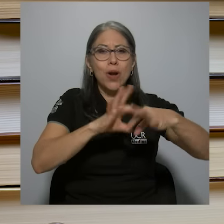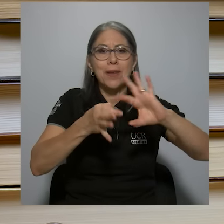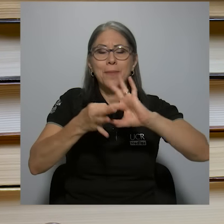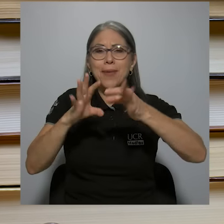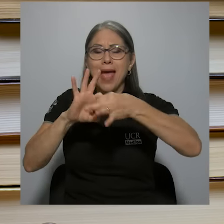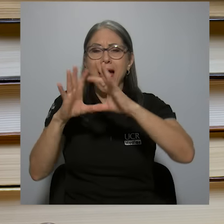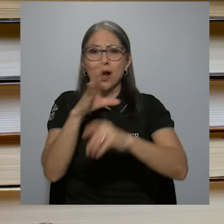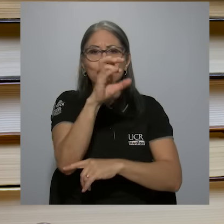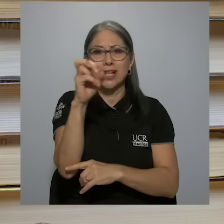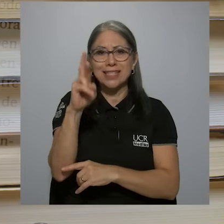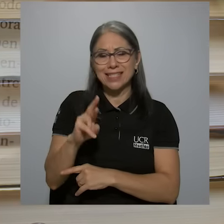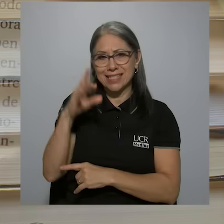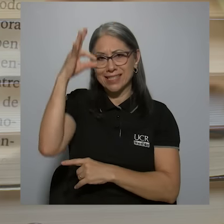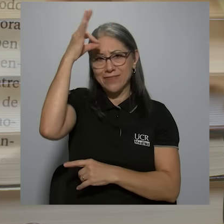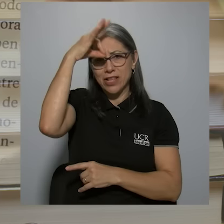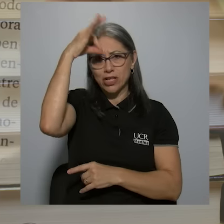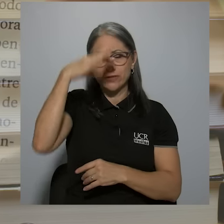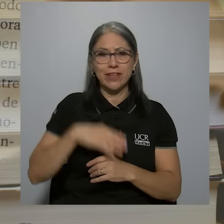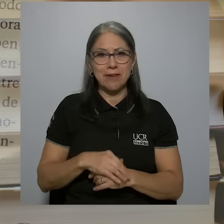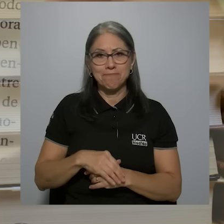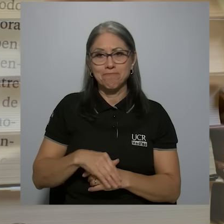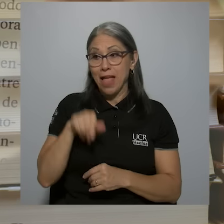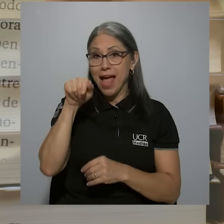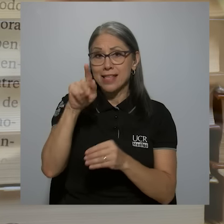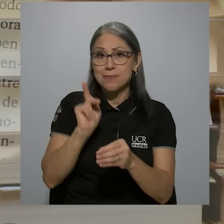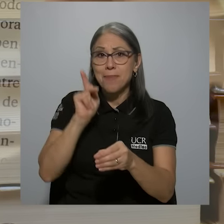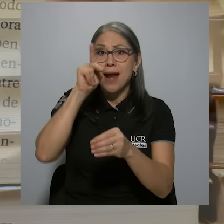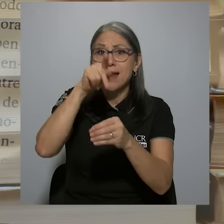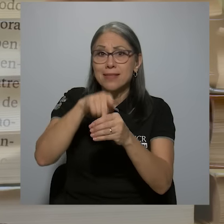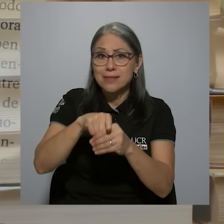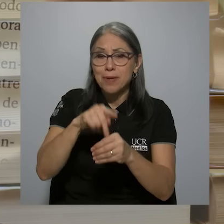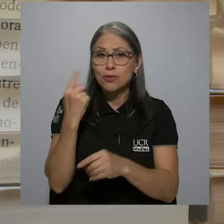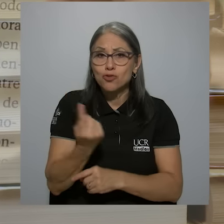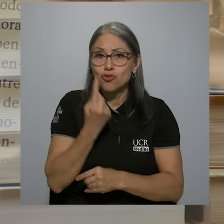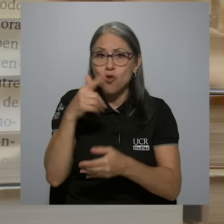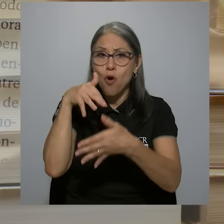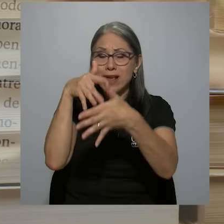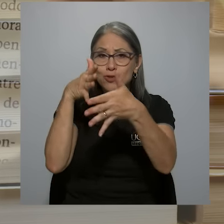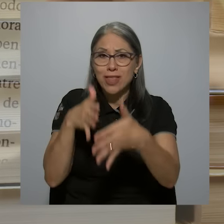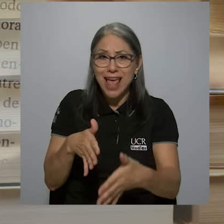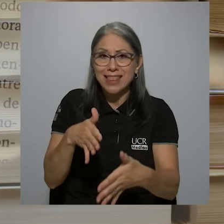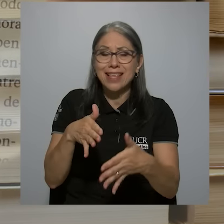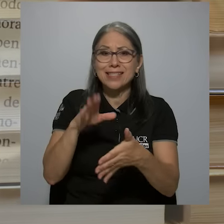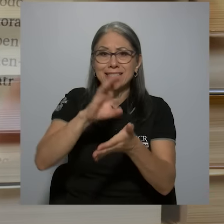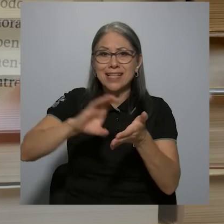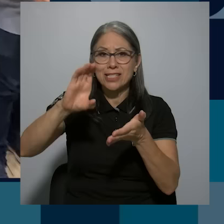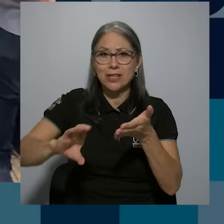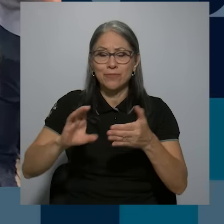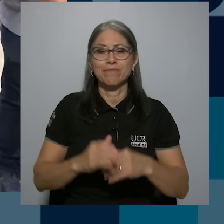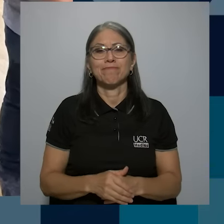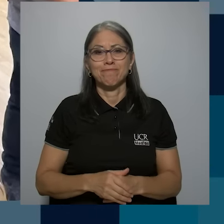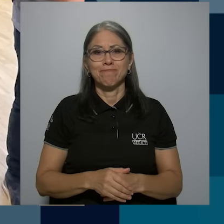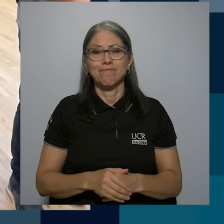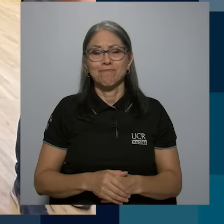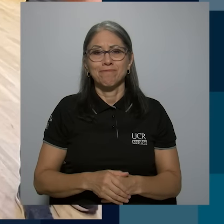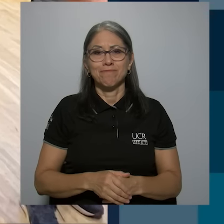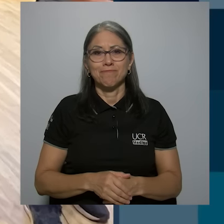Olimpiada Costarricense de Filosofía, en la que participan solamente estudiantes de secundaria.